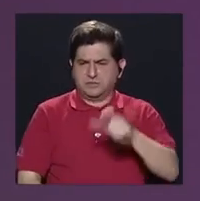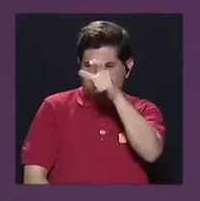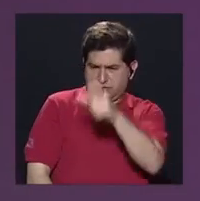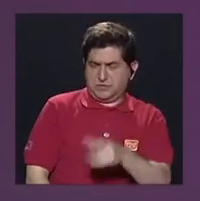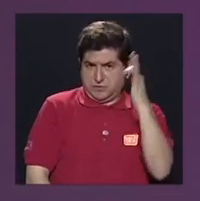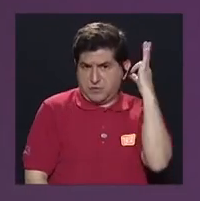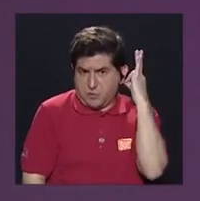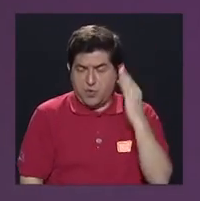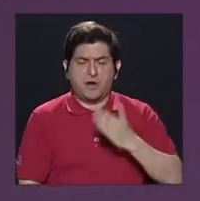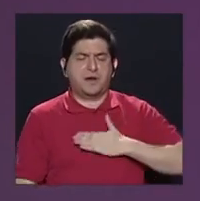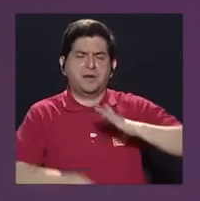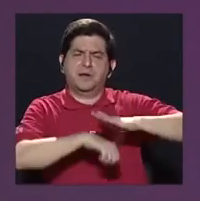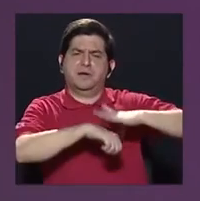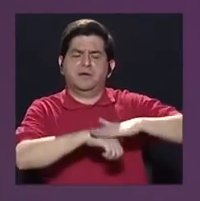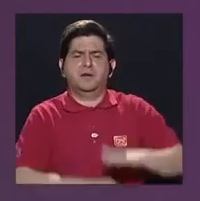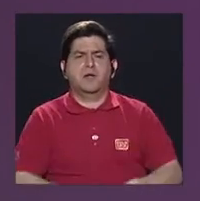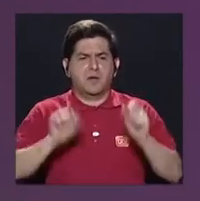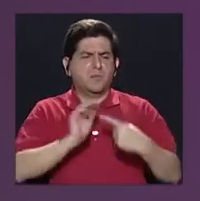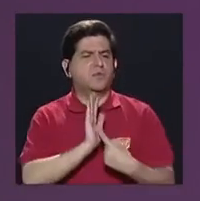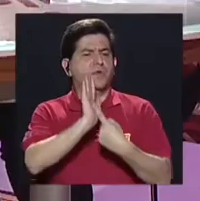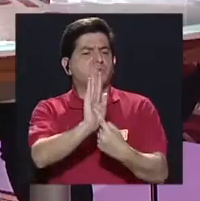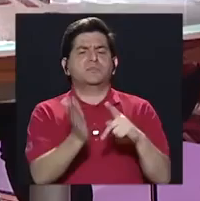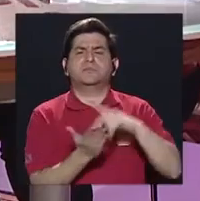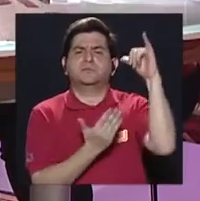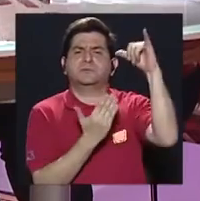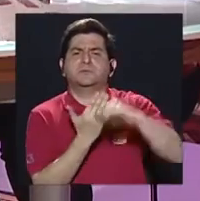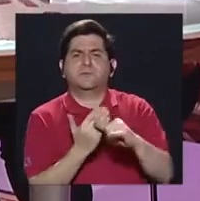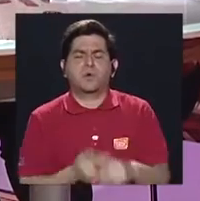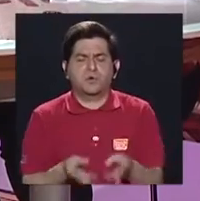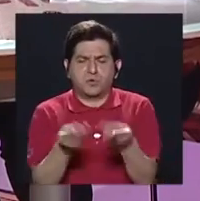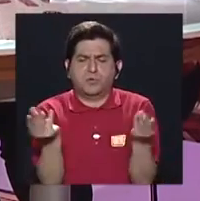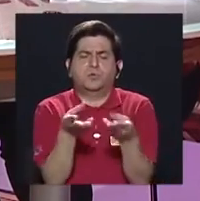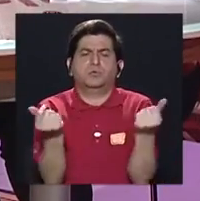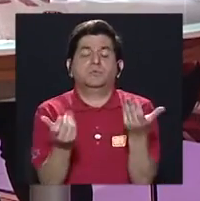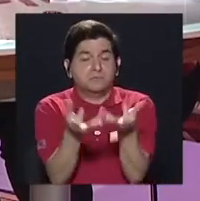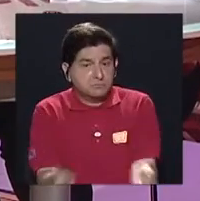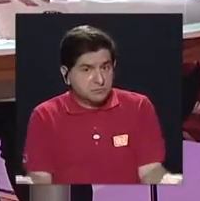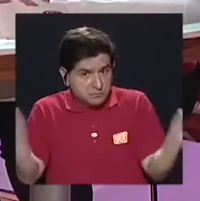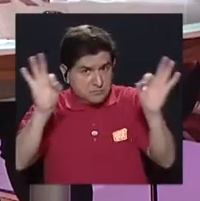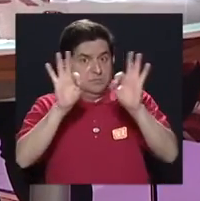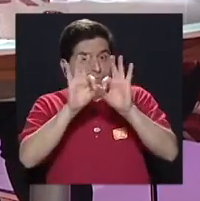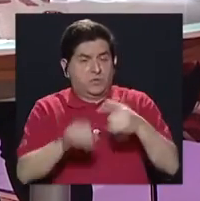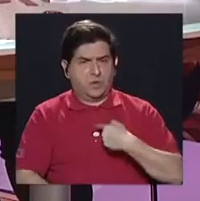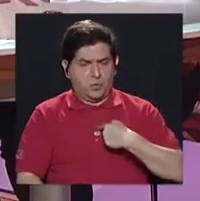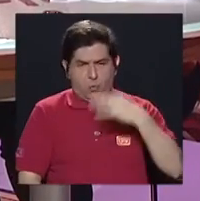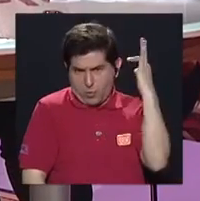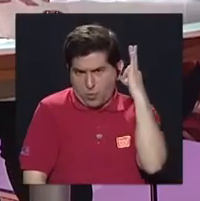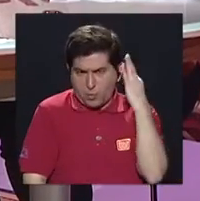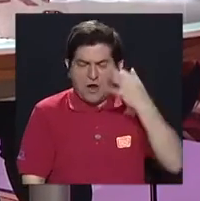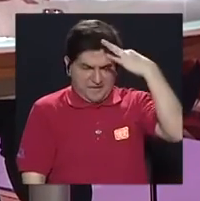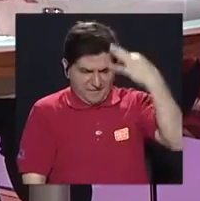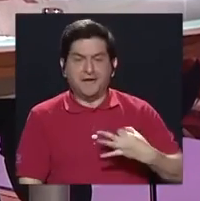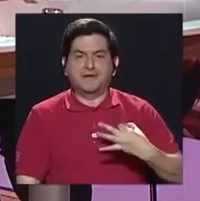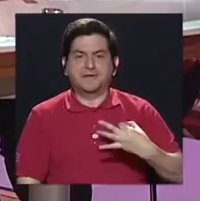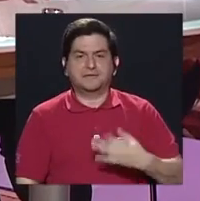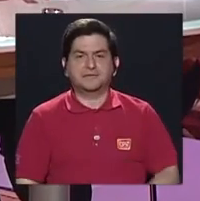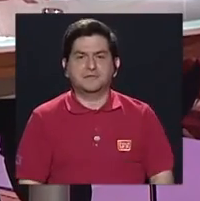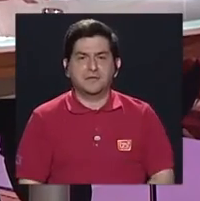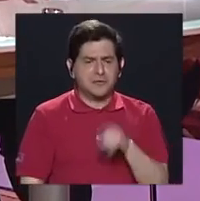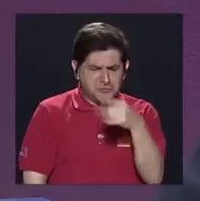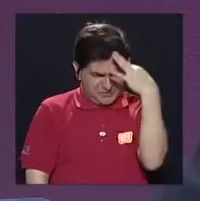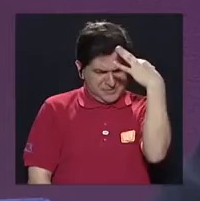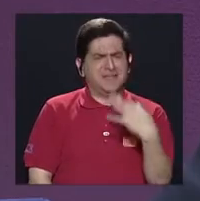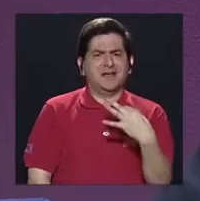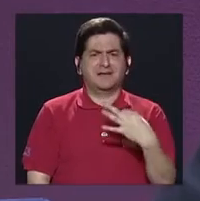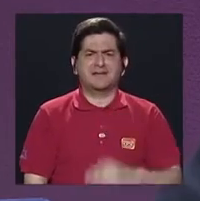permitido a mí realmente lucirme en los proyectos que hemos generado, y es muy importante también de que uno como mujer se lo crea, para que crea de que